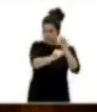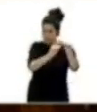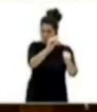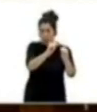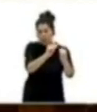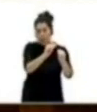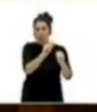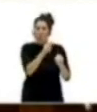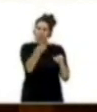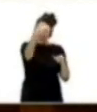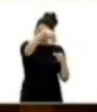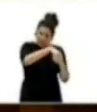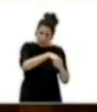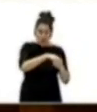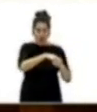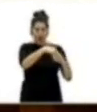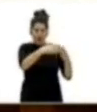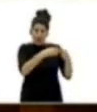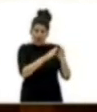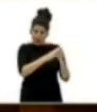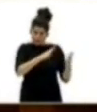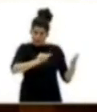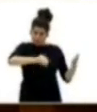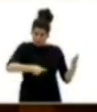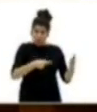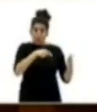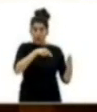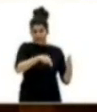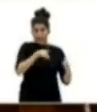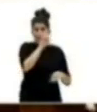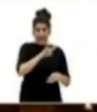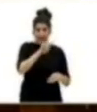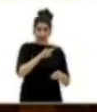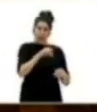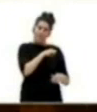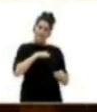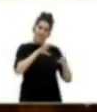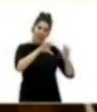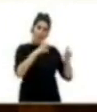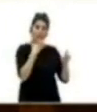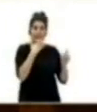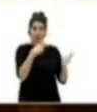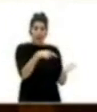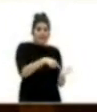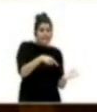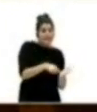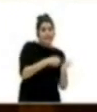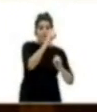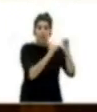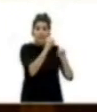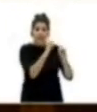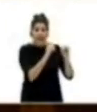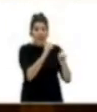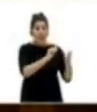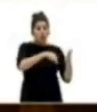¿van ustedes a incluir en los pliegos de contratación del gobierno de Canarias con el sector privado exigencias como, por ejemplo, porcentaje de